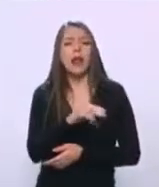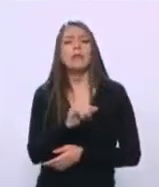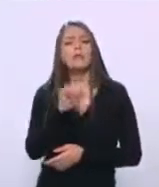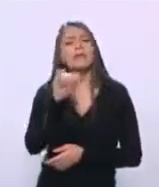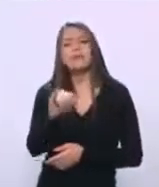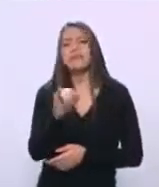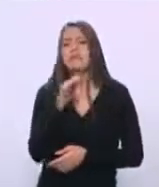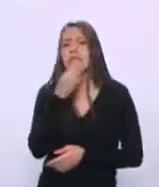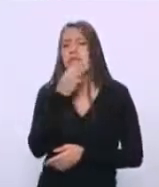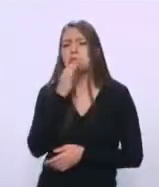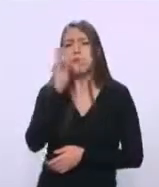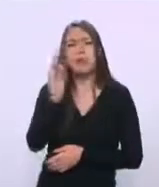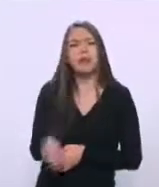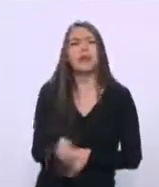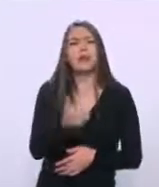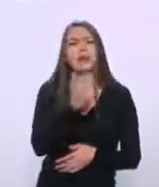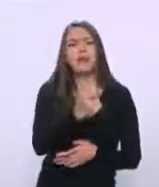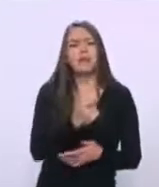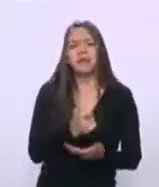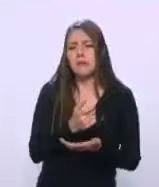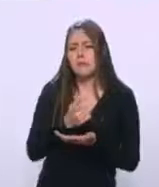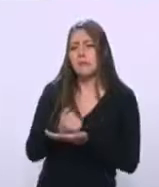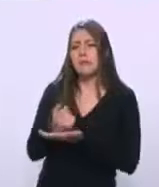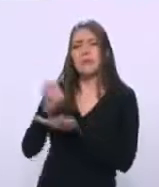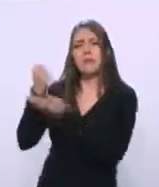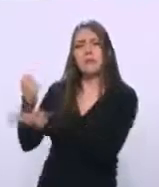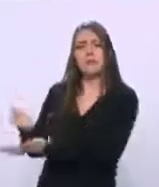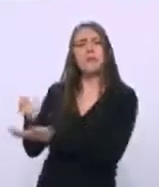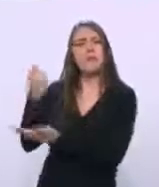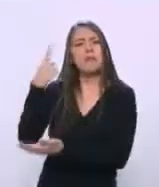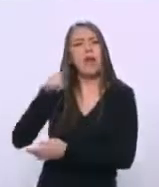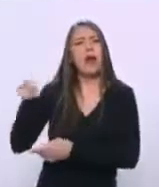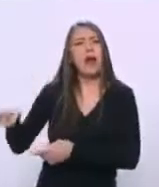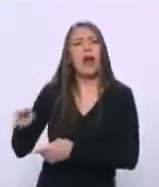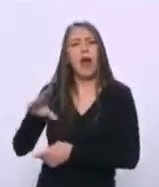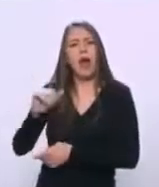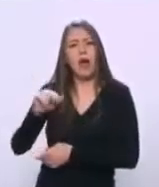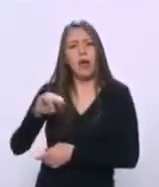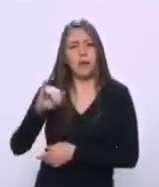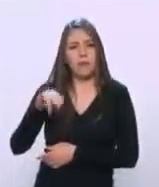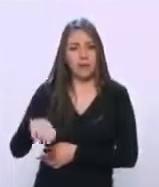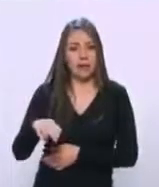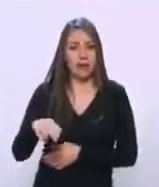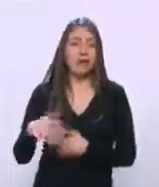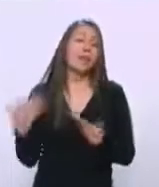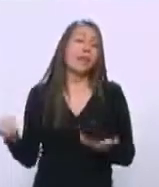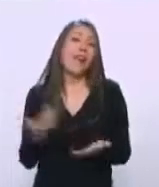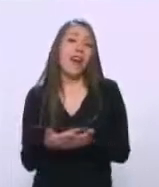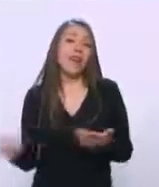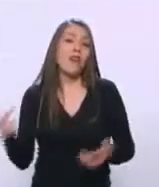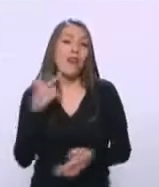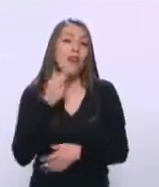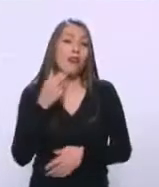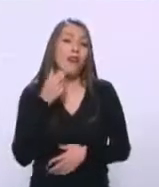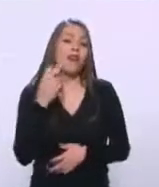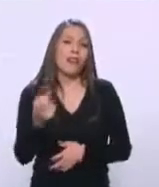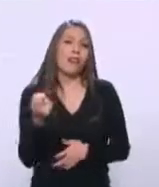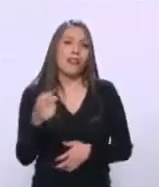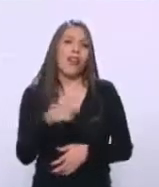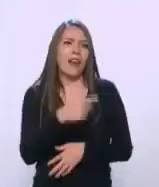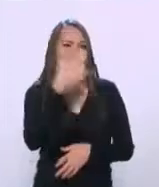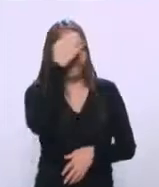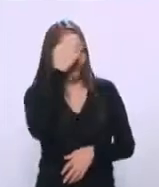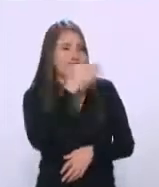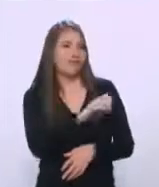autorizaba más recursos para Aguilar Camino. Es decir, eso es lo que extraña Aguilar Camino actualmente, y como les